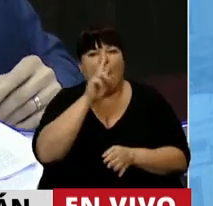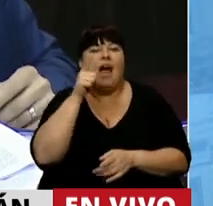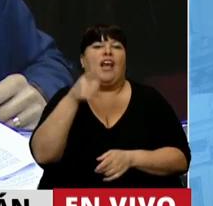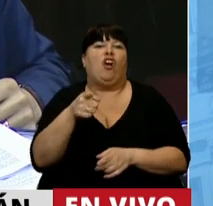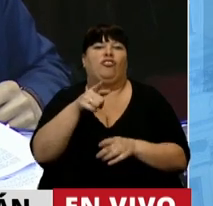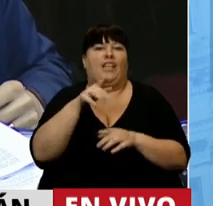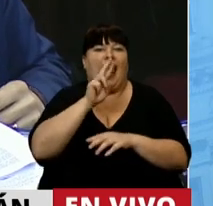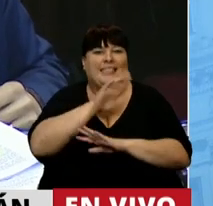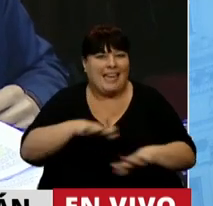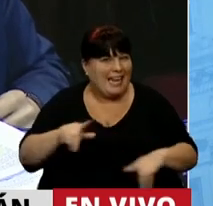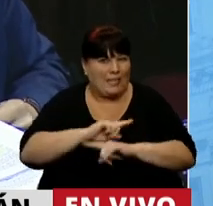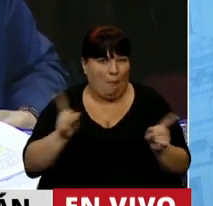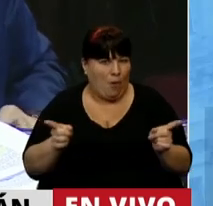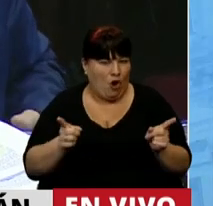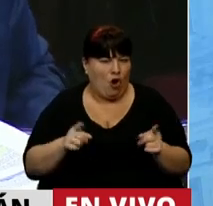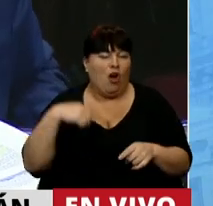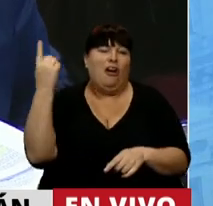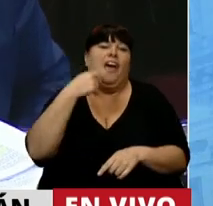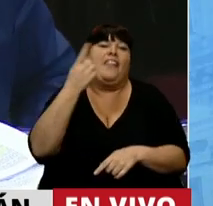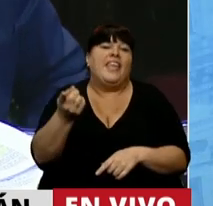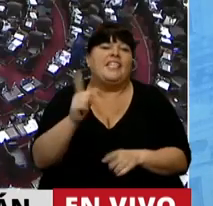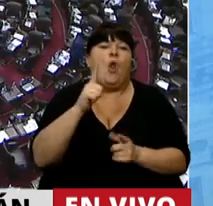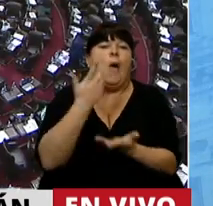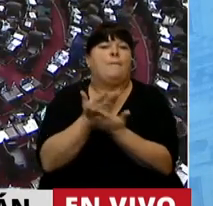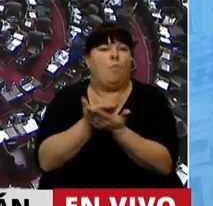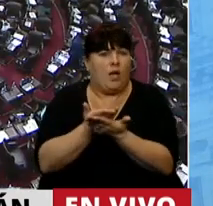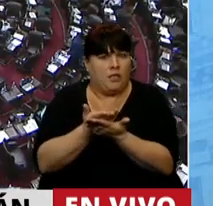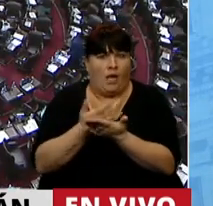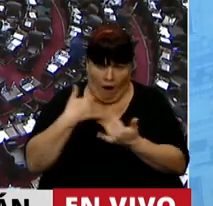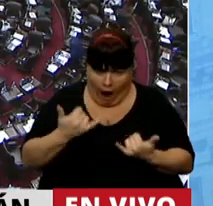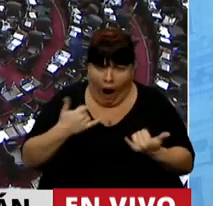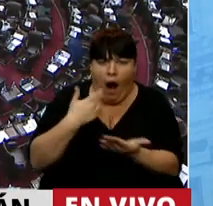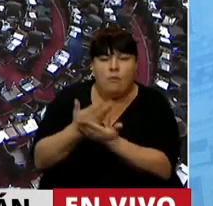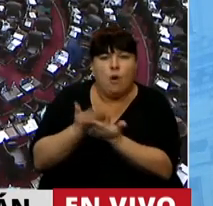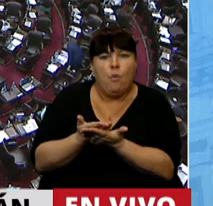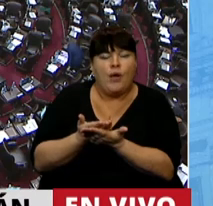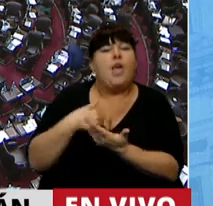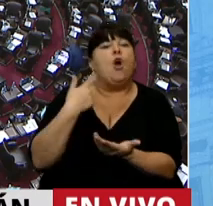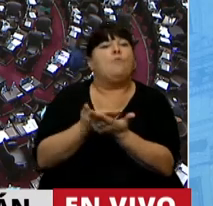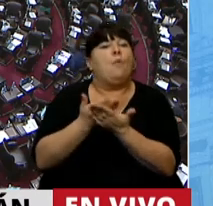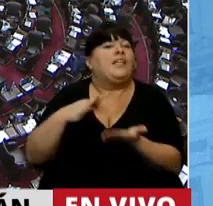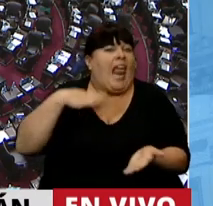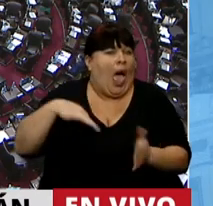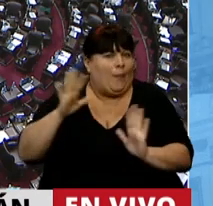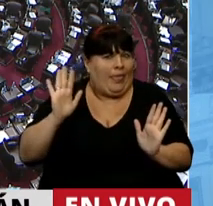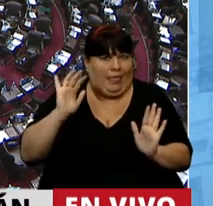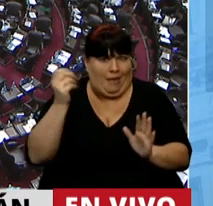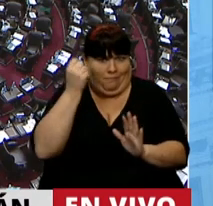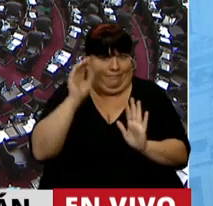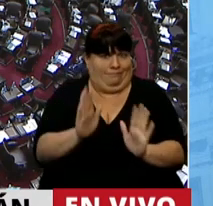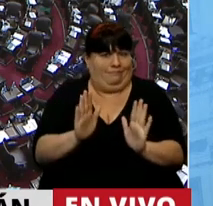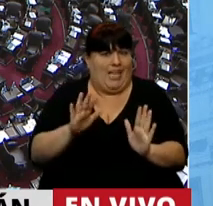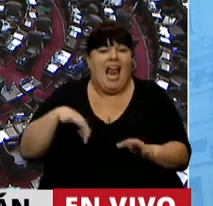ni contra las niñas. Dicen por ahí que no tenemos propuesta. Claro que tenemos propuesta. Nuestra propuesta es la vida, ni más ni menos.